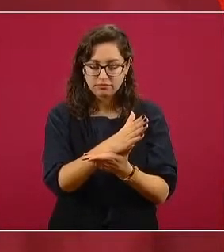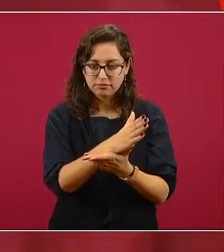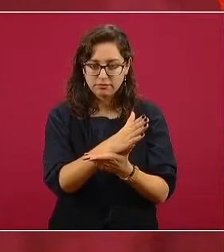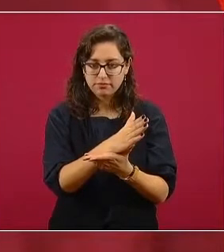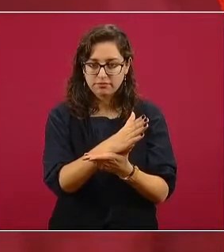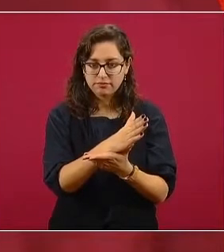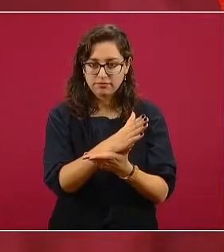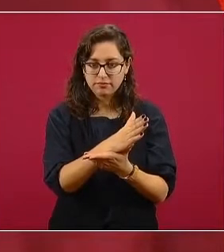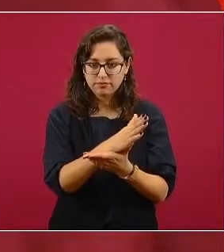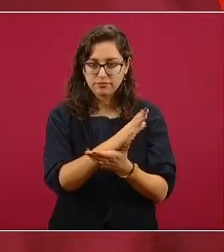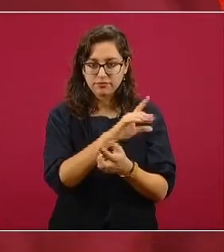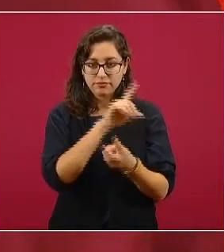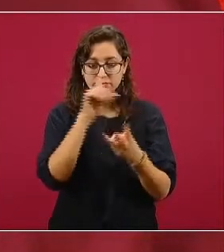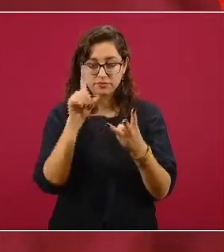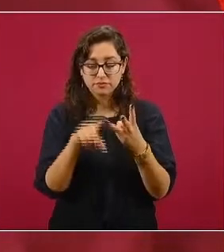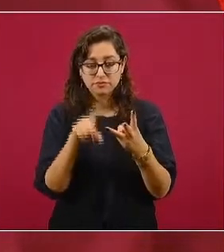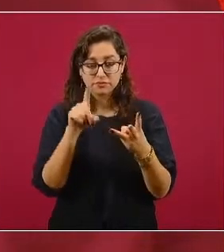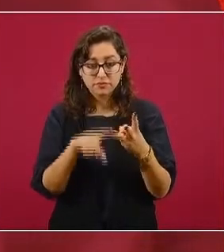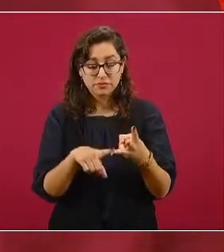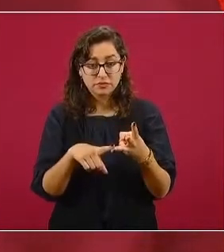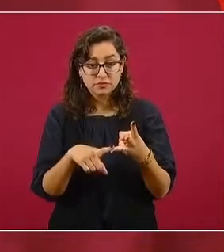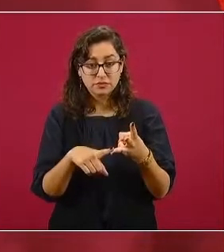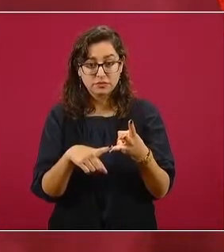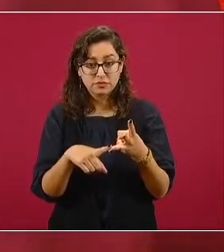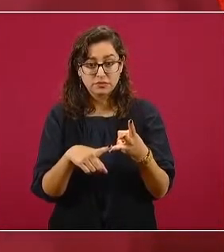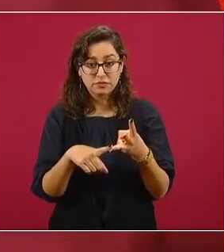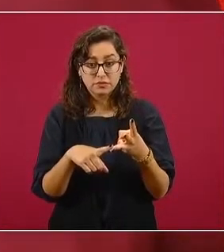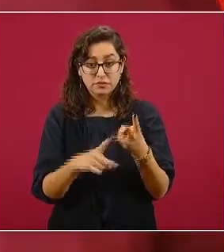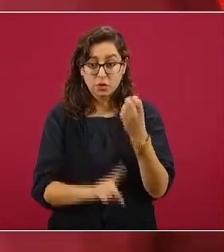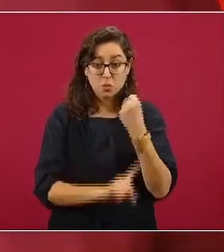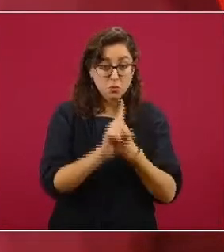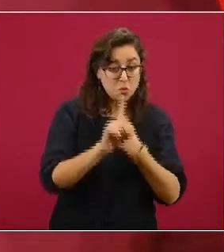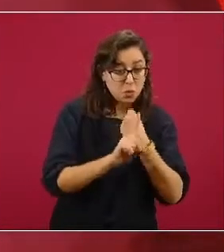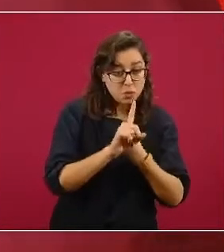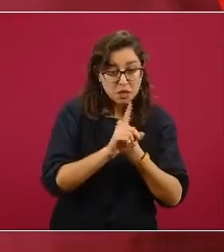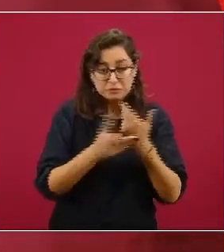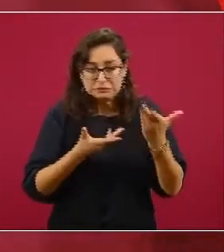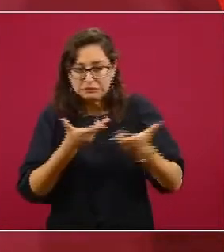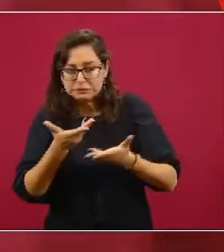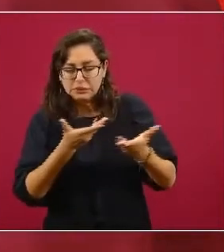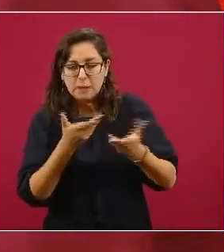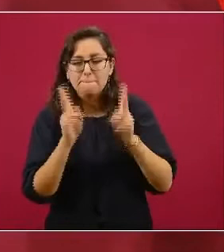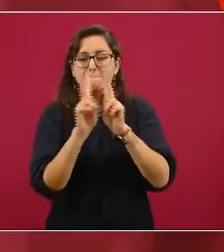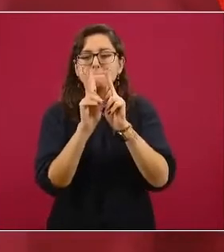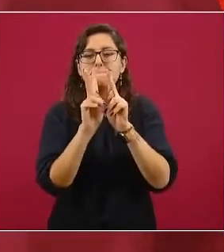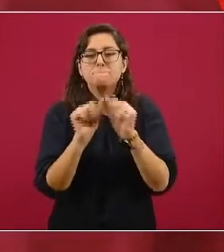la solución pacífica de las controversias,